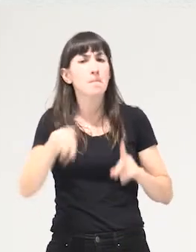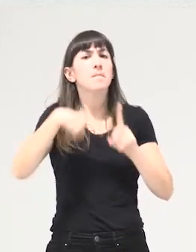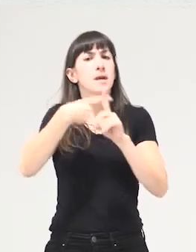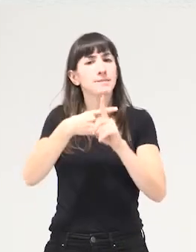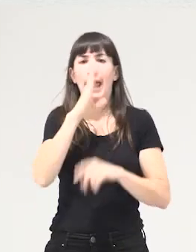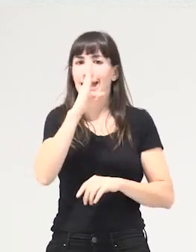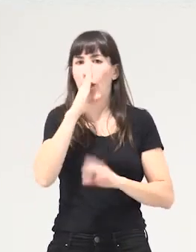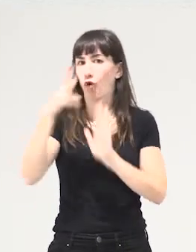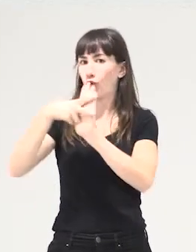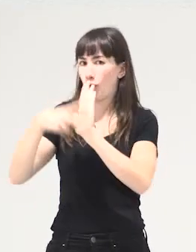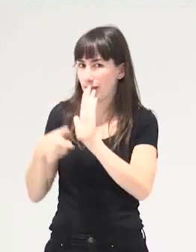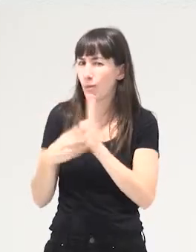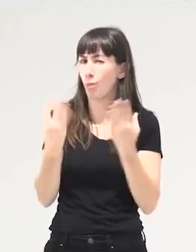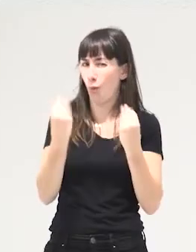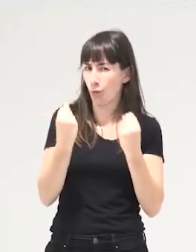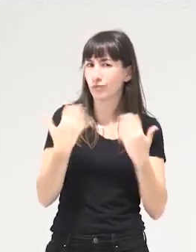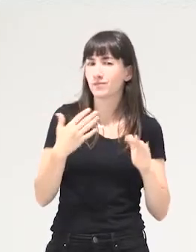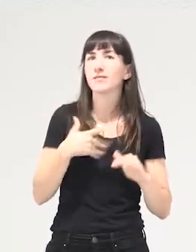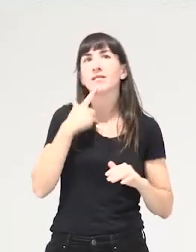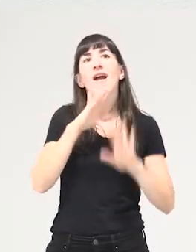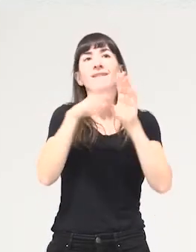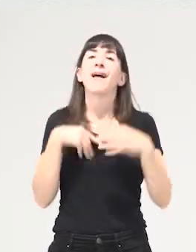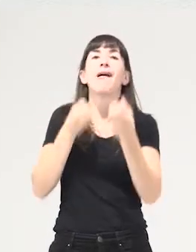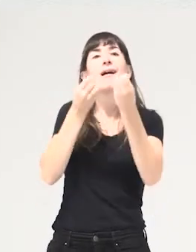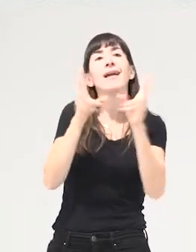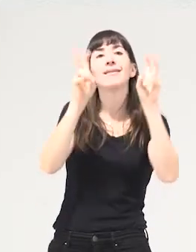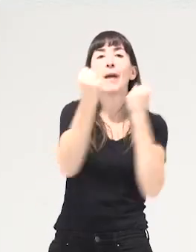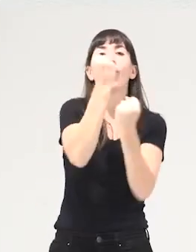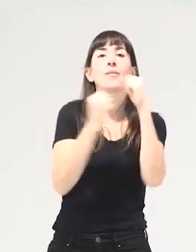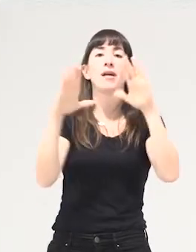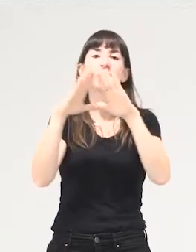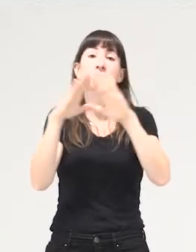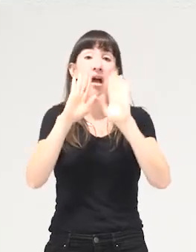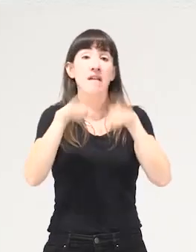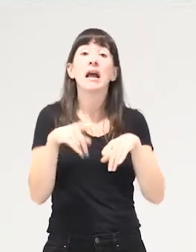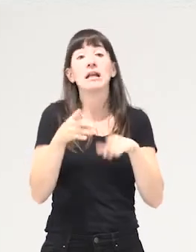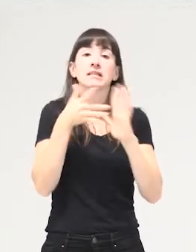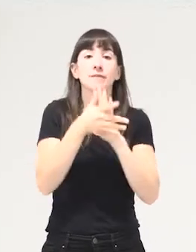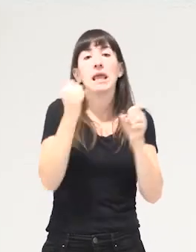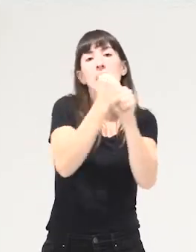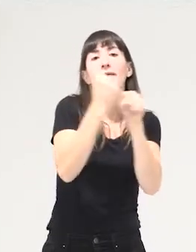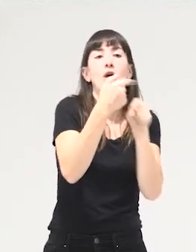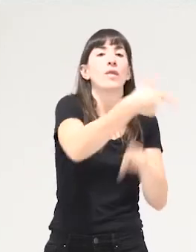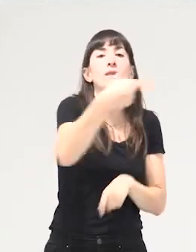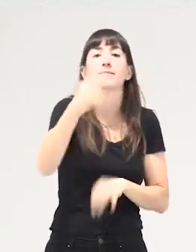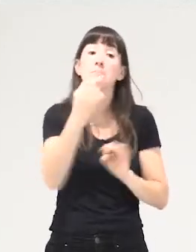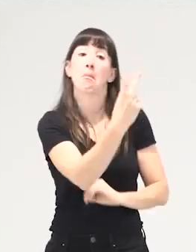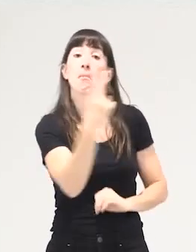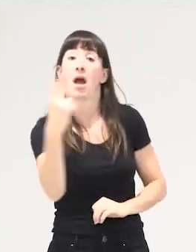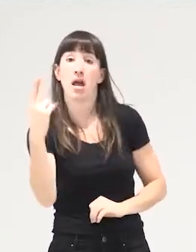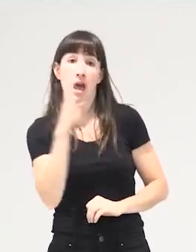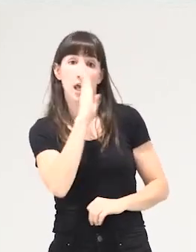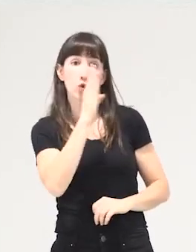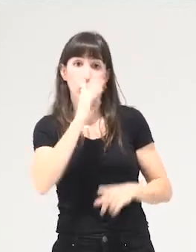entonces parece a veces que hablas de economía feminista y lo que haces es una crítica al reparto del trabajo en parejitas heterosexuales y como que te quedases ahí como si no existiera